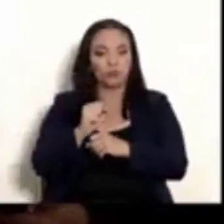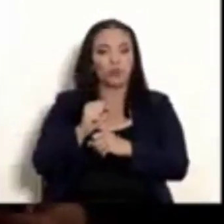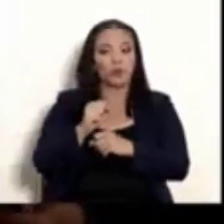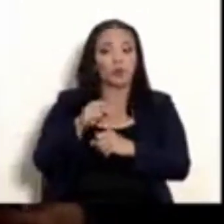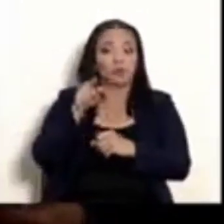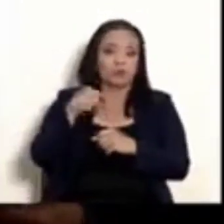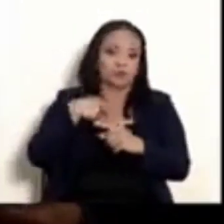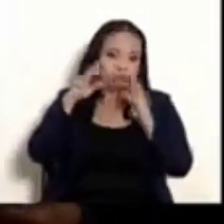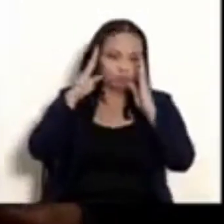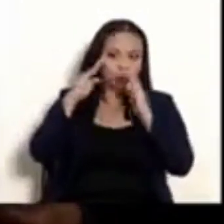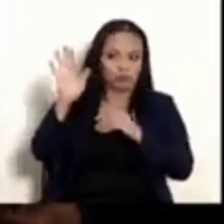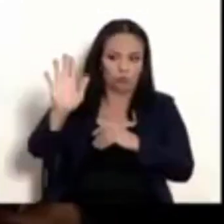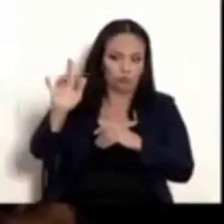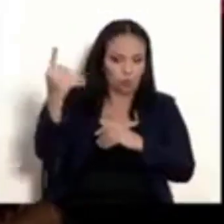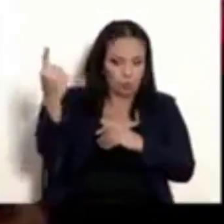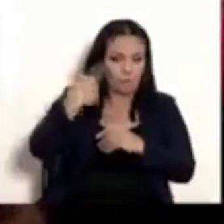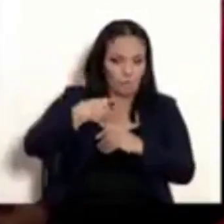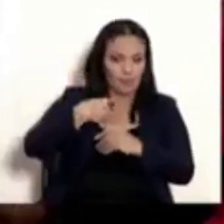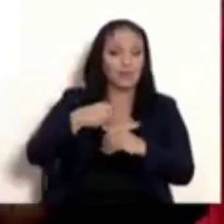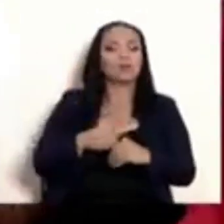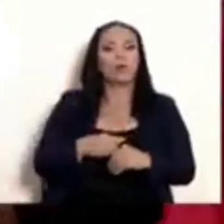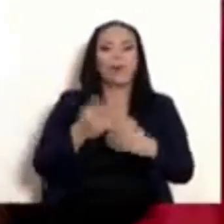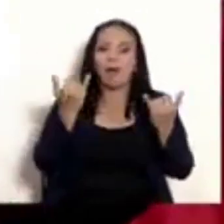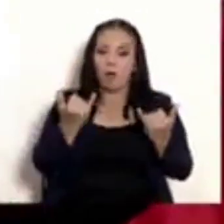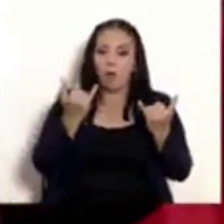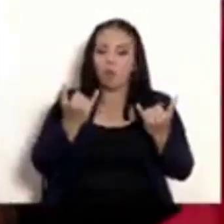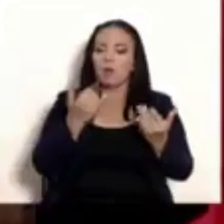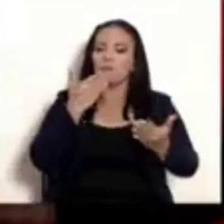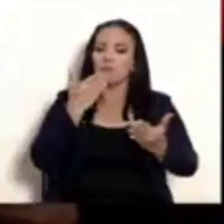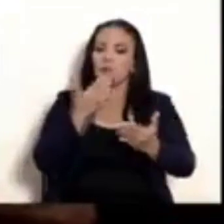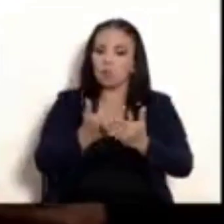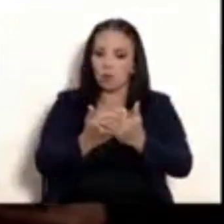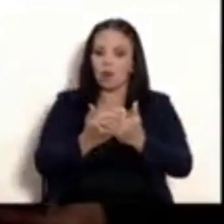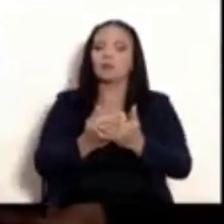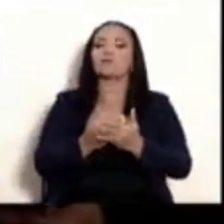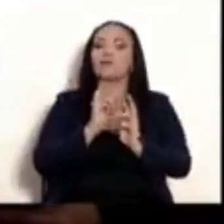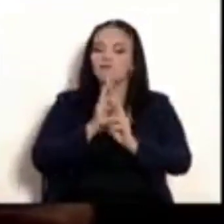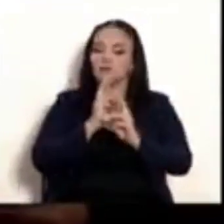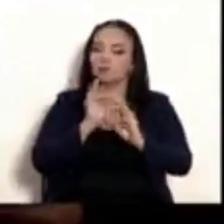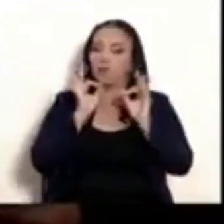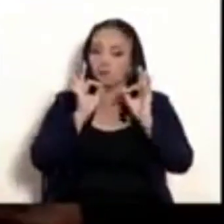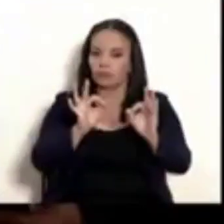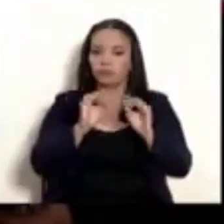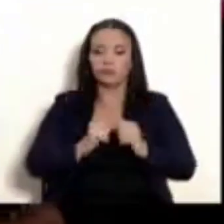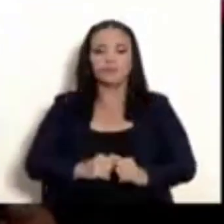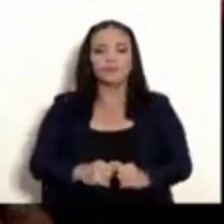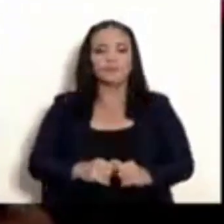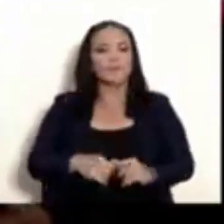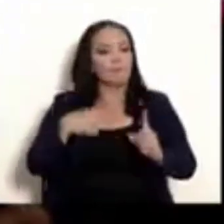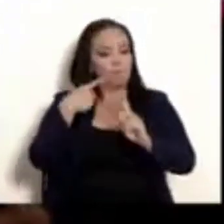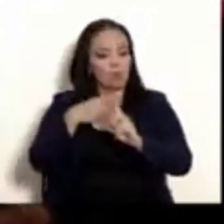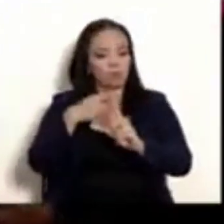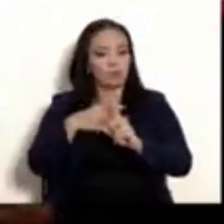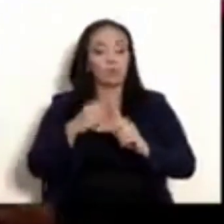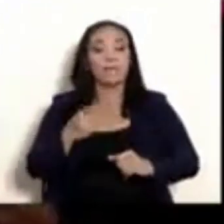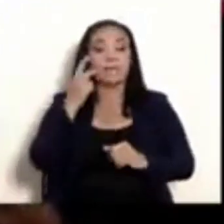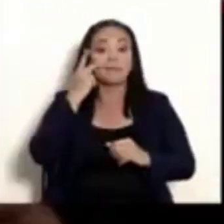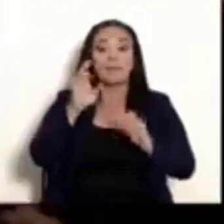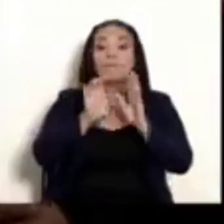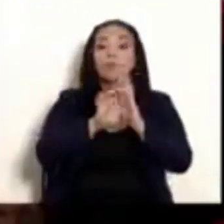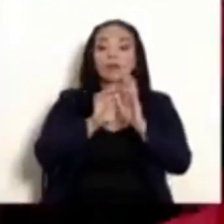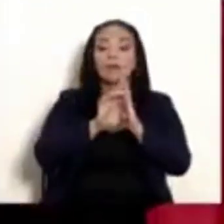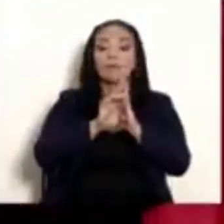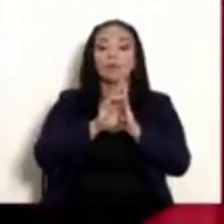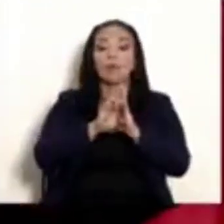mandato, los resultados siguen siendo positivos. En lo referente a la reducción de los delitos